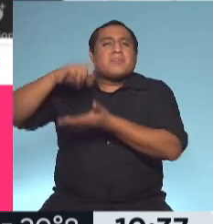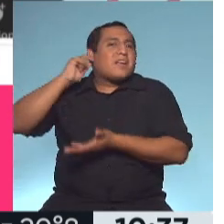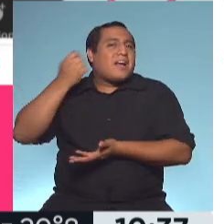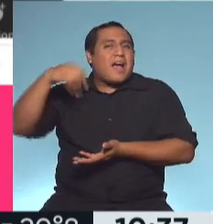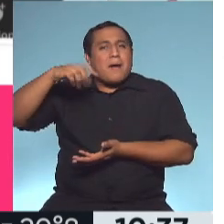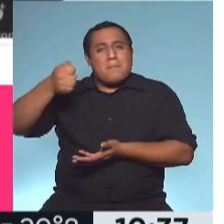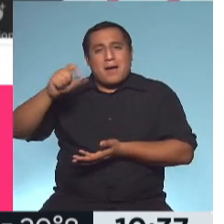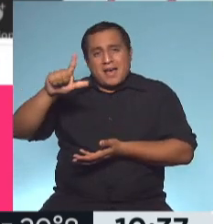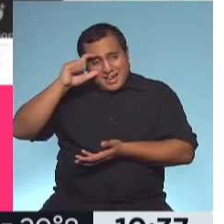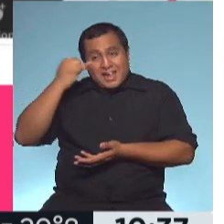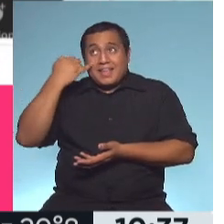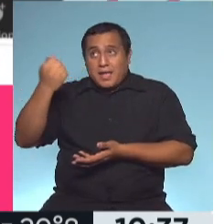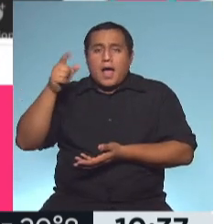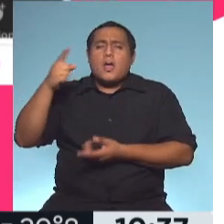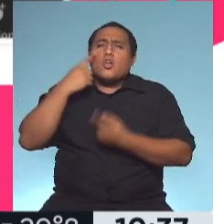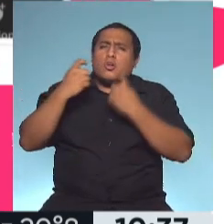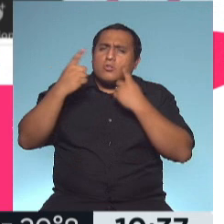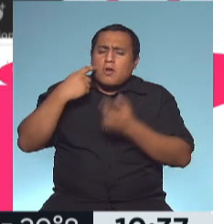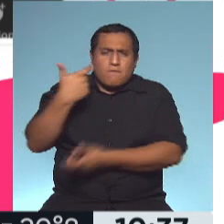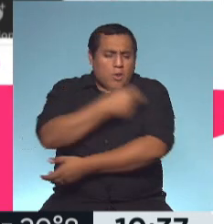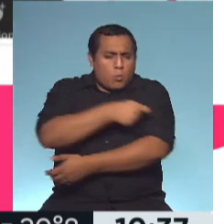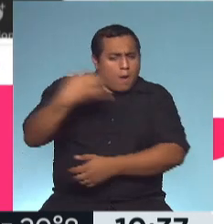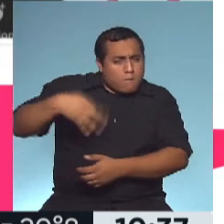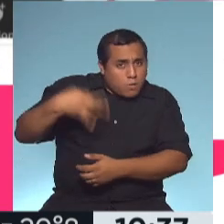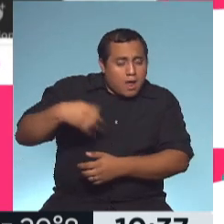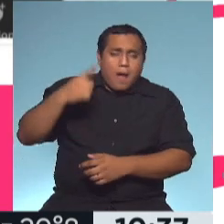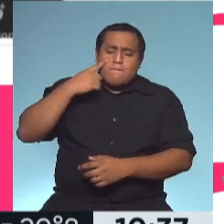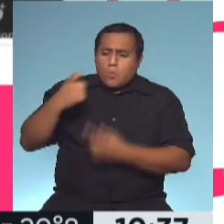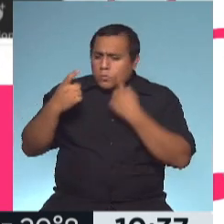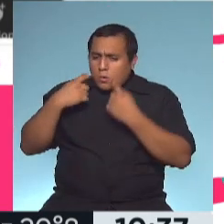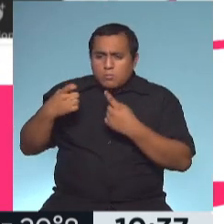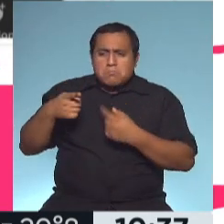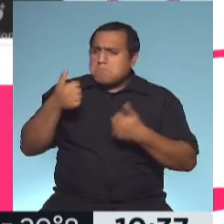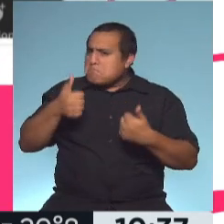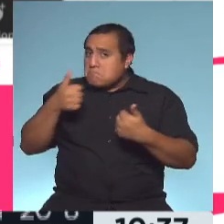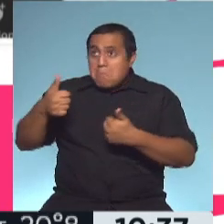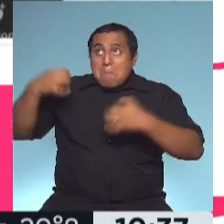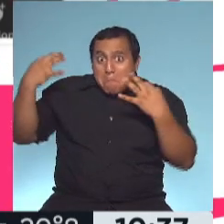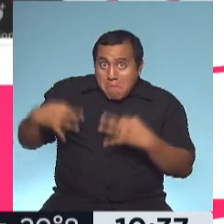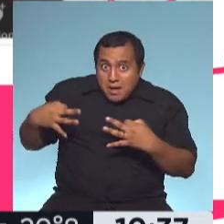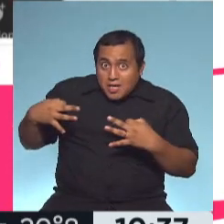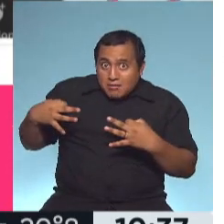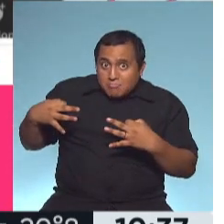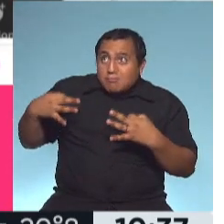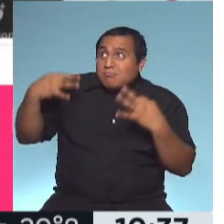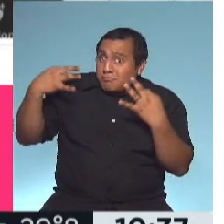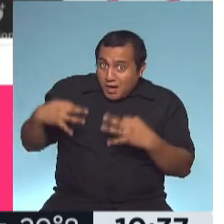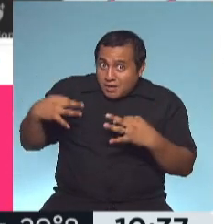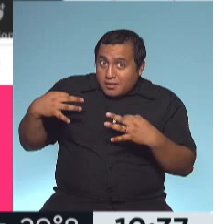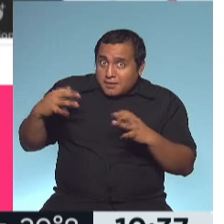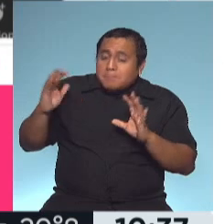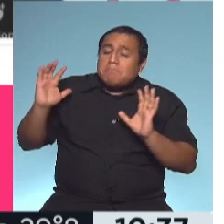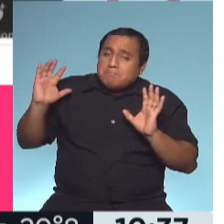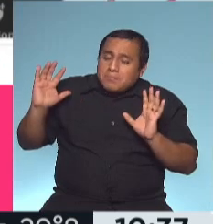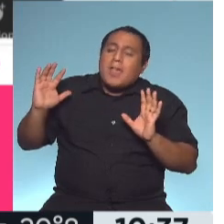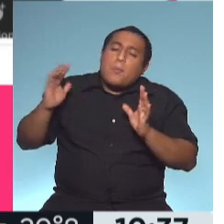control de calidad. Si el control de calidad da bien, hay que tener en cuenta que pueden